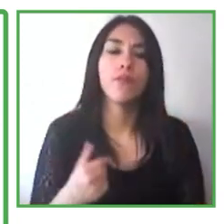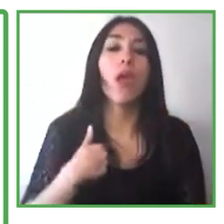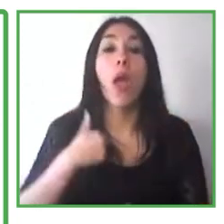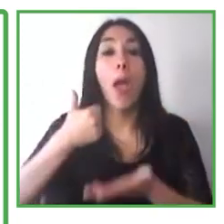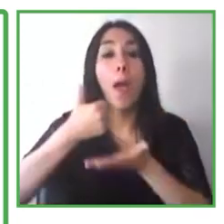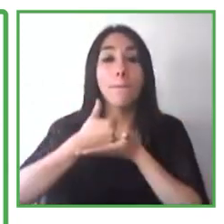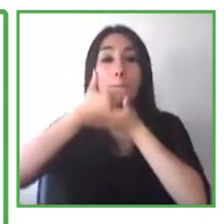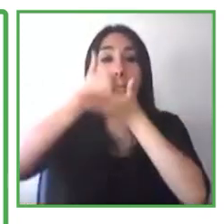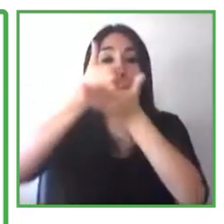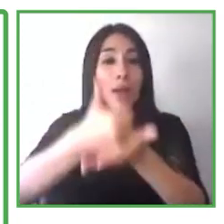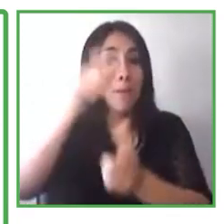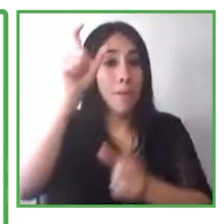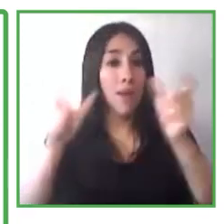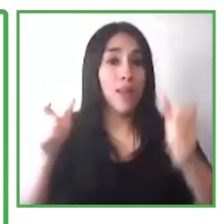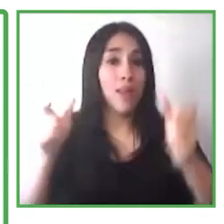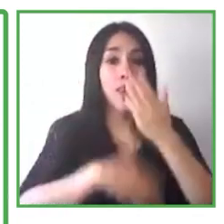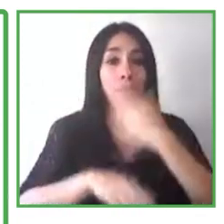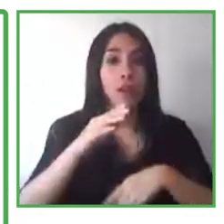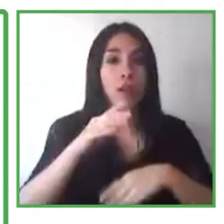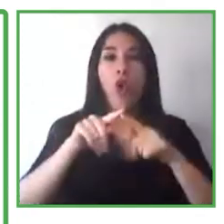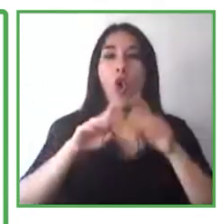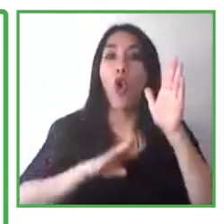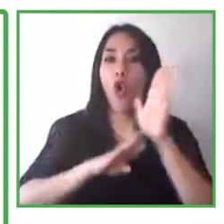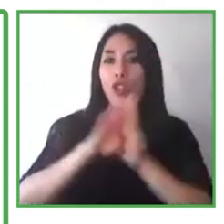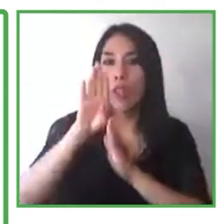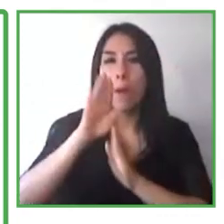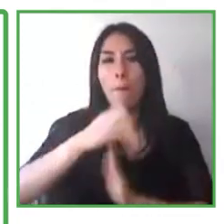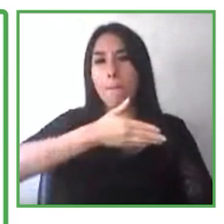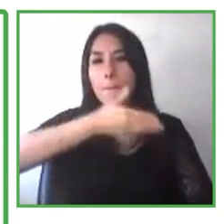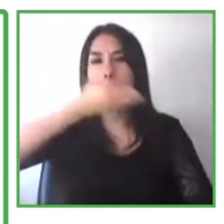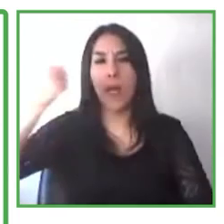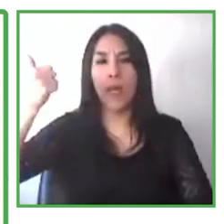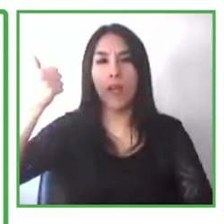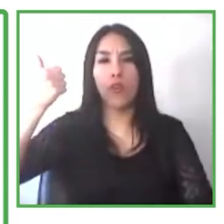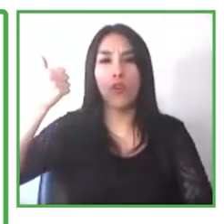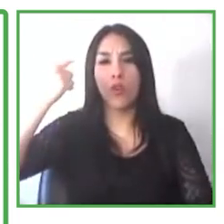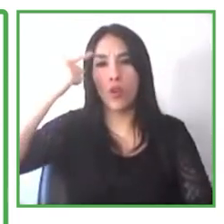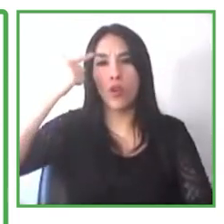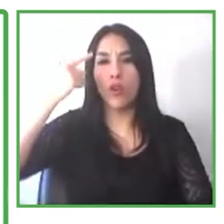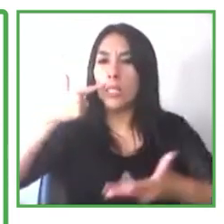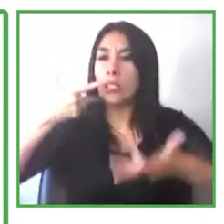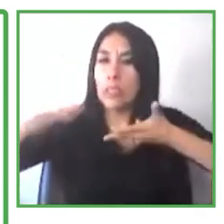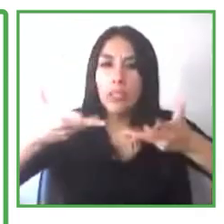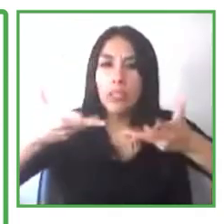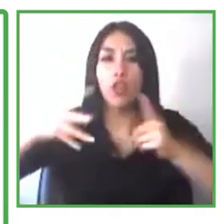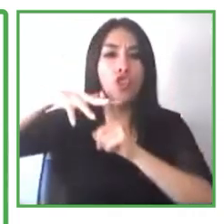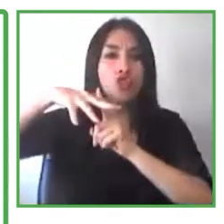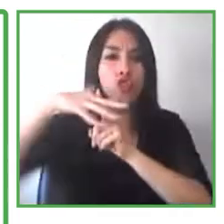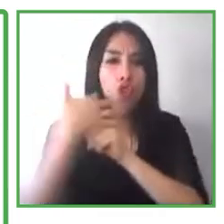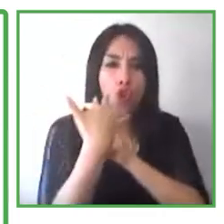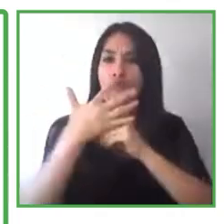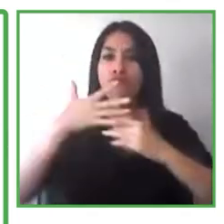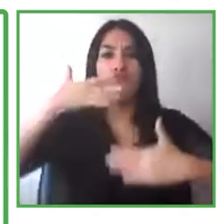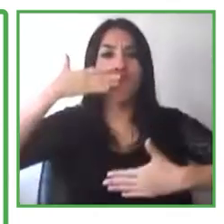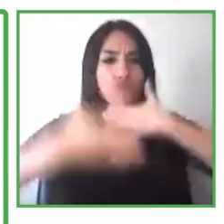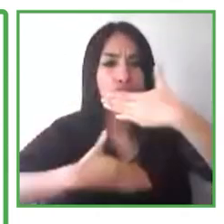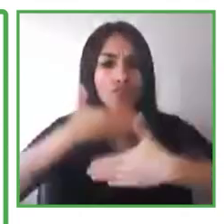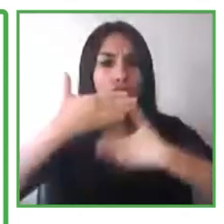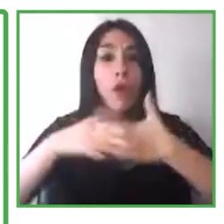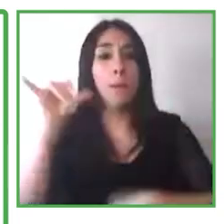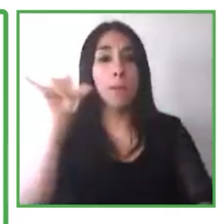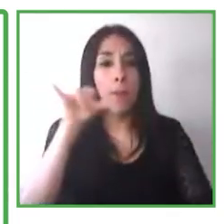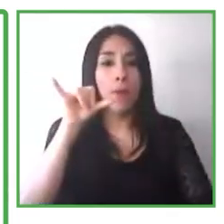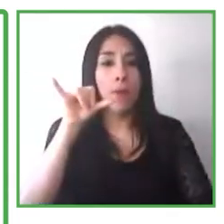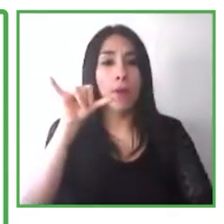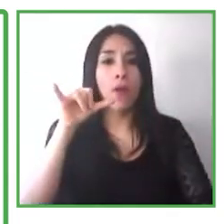conductas o comportamientos que los hagan exitosos en sus trabajos. Y también les tenemos tutoría y coaching, así